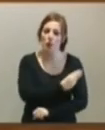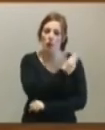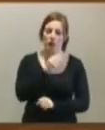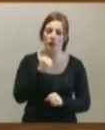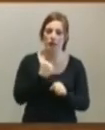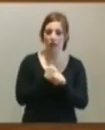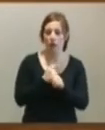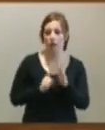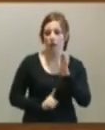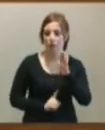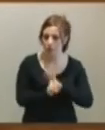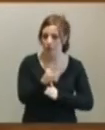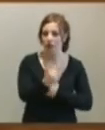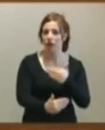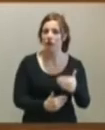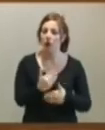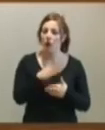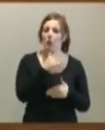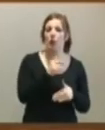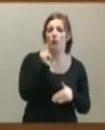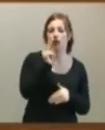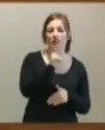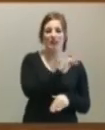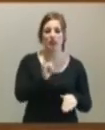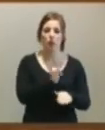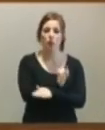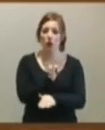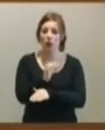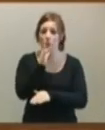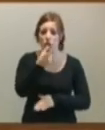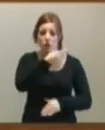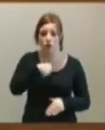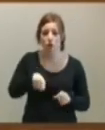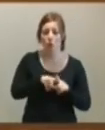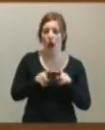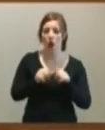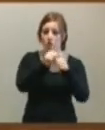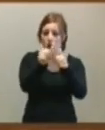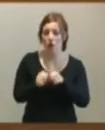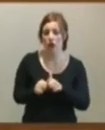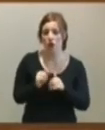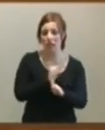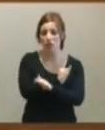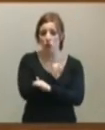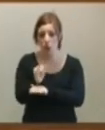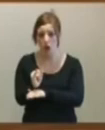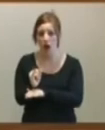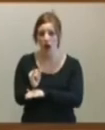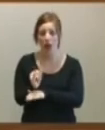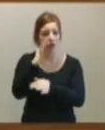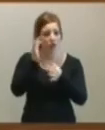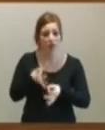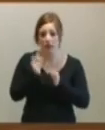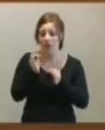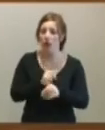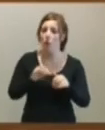que pasa es que desde una visión institucional completamente distinta, porque nosotros, ya le digo, tenemos un modelo institucional donde sí, de verdad, tenemos un modelo de